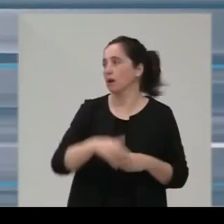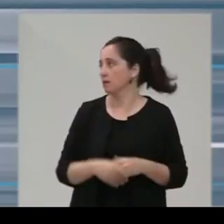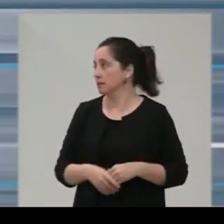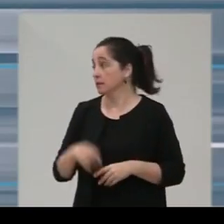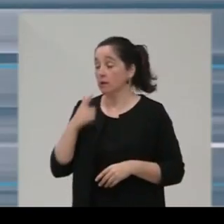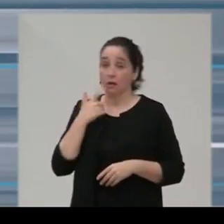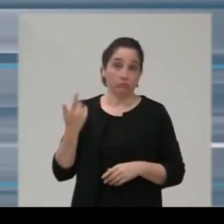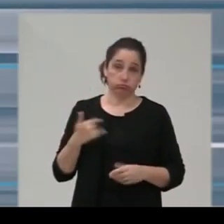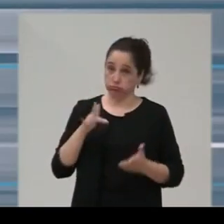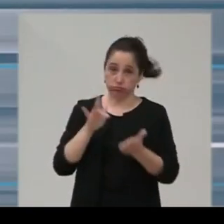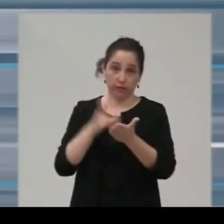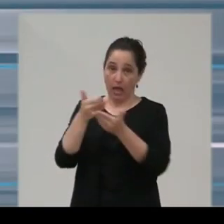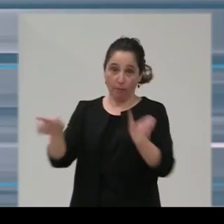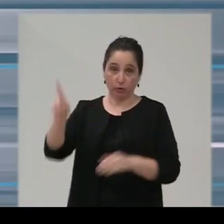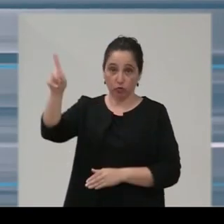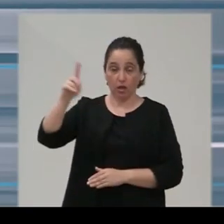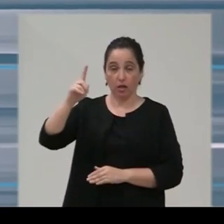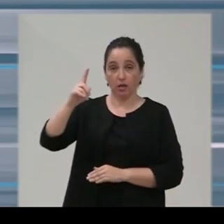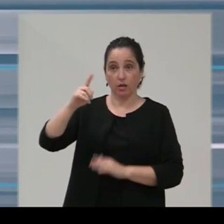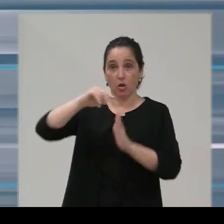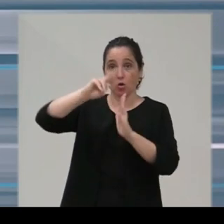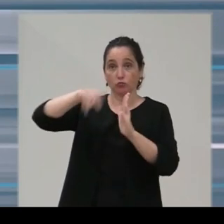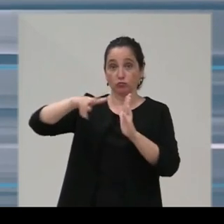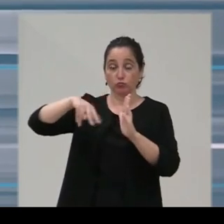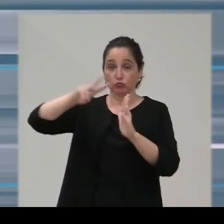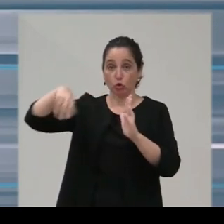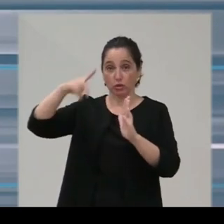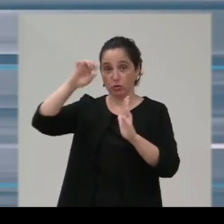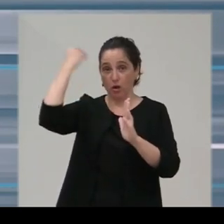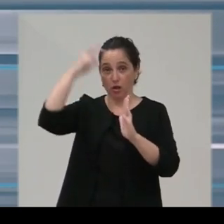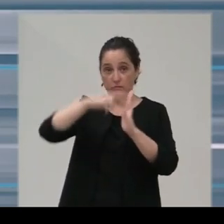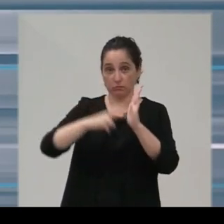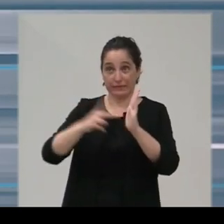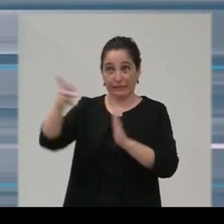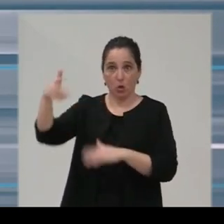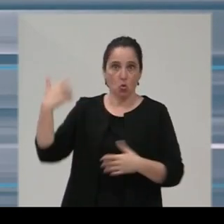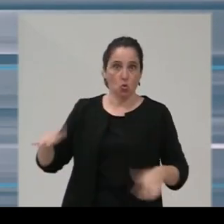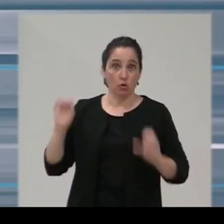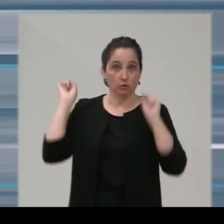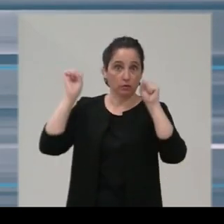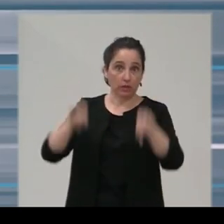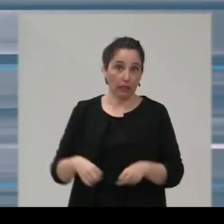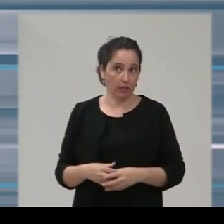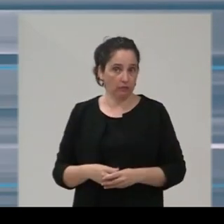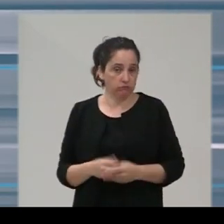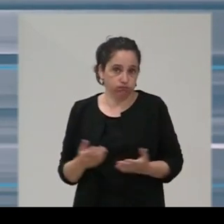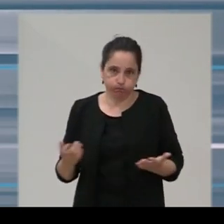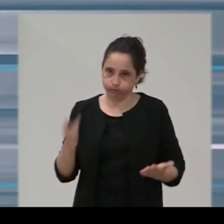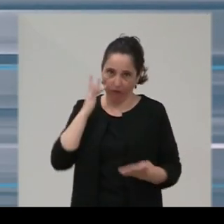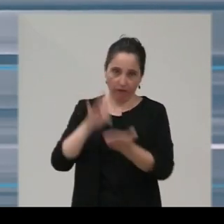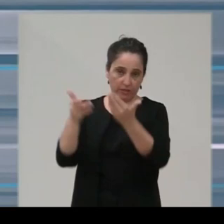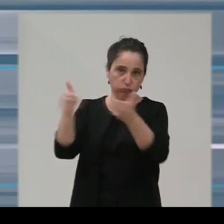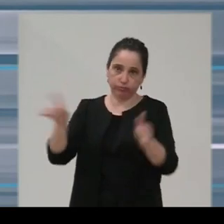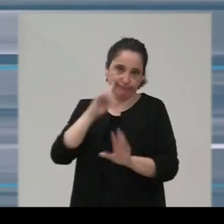fecha de apertura bueno cuando hablamos una obra de este volumen de esta envergadura y que ha empezado como ha empezado tenemos